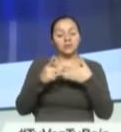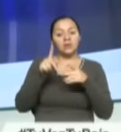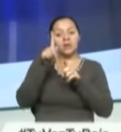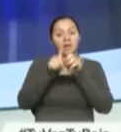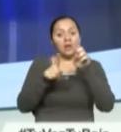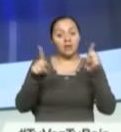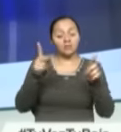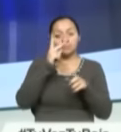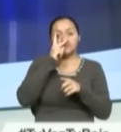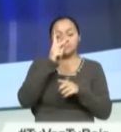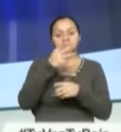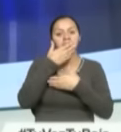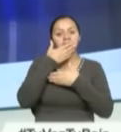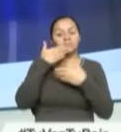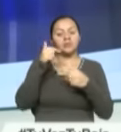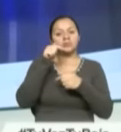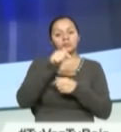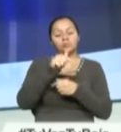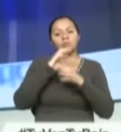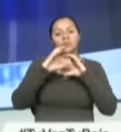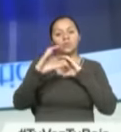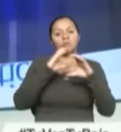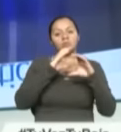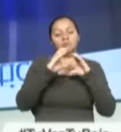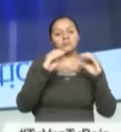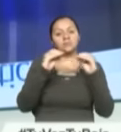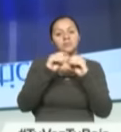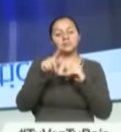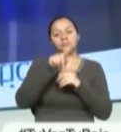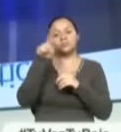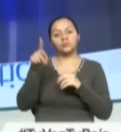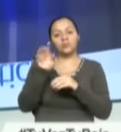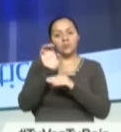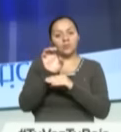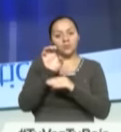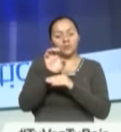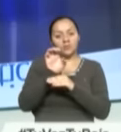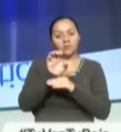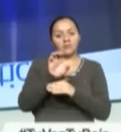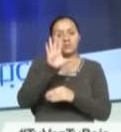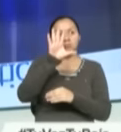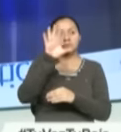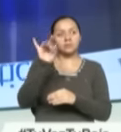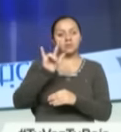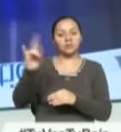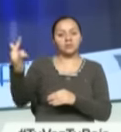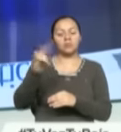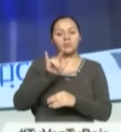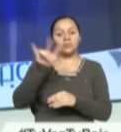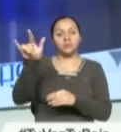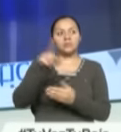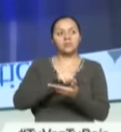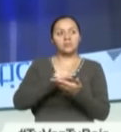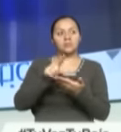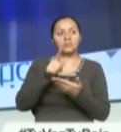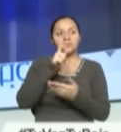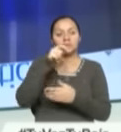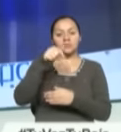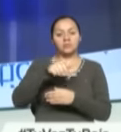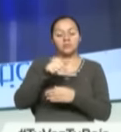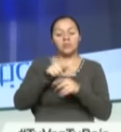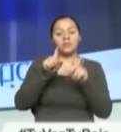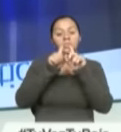mencionar algunos, mejorar su comunicación con el resto del país. Son 50 vuelos semanales los que realiza esta